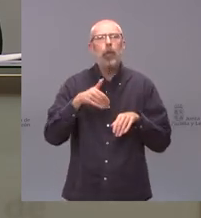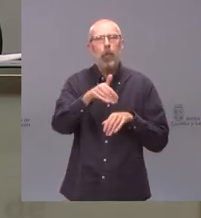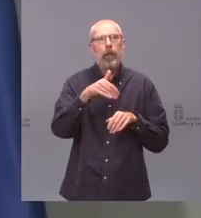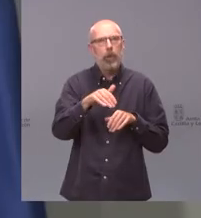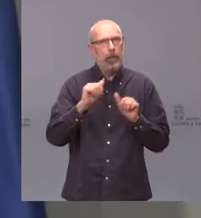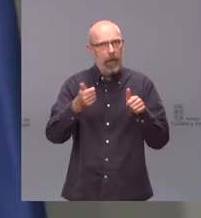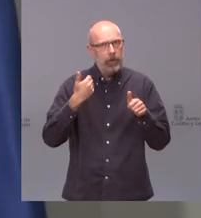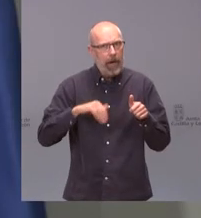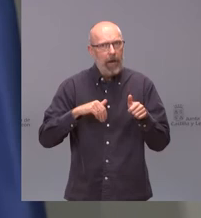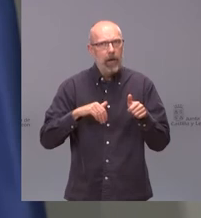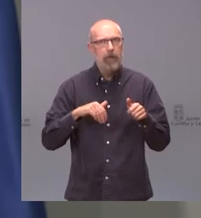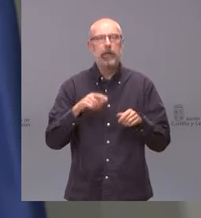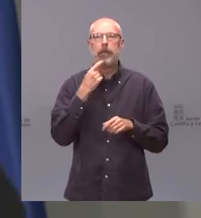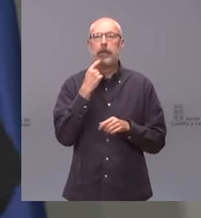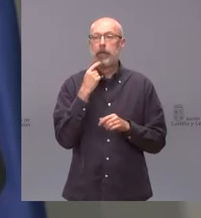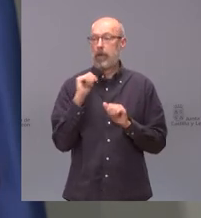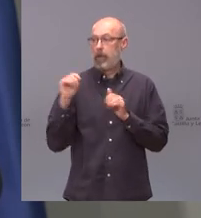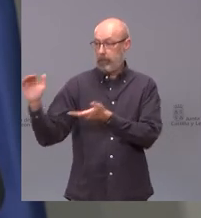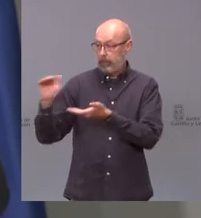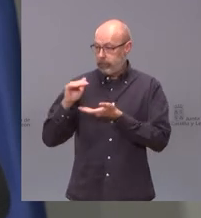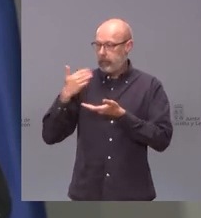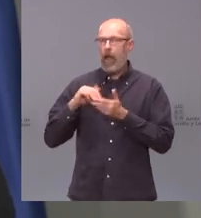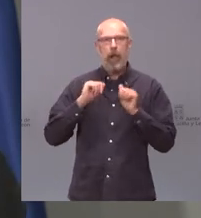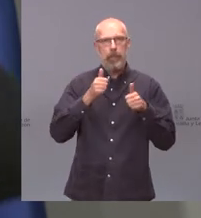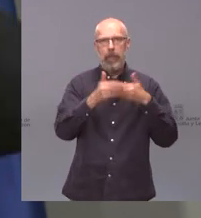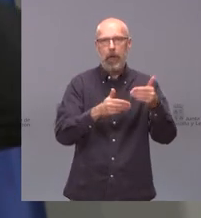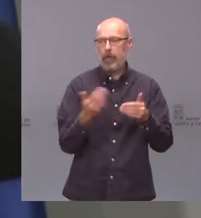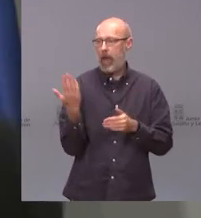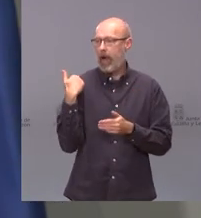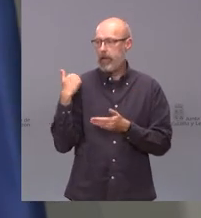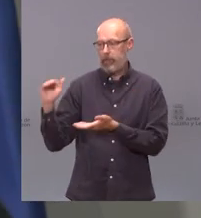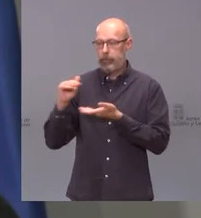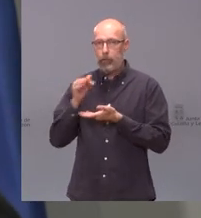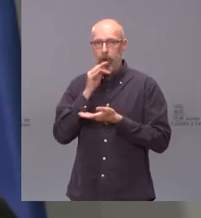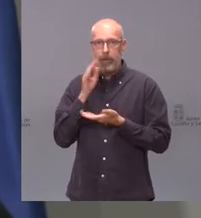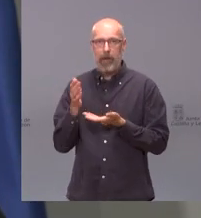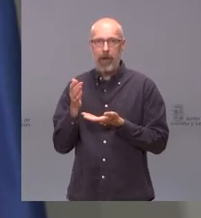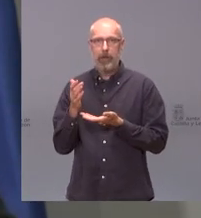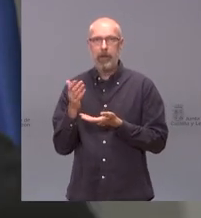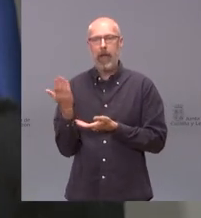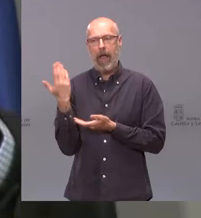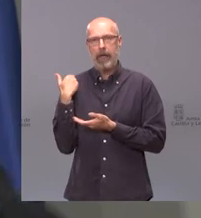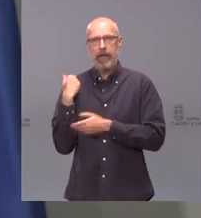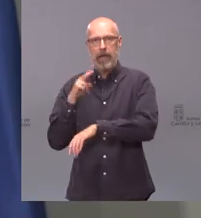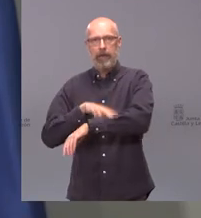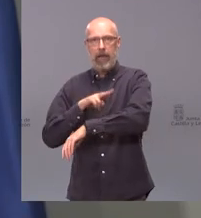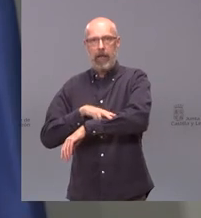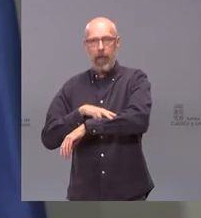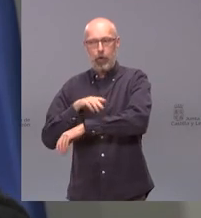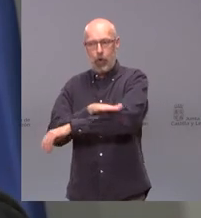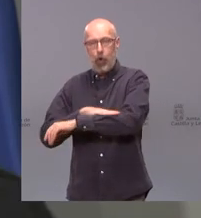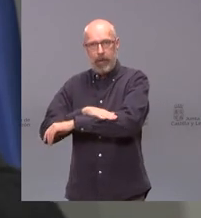En cuanto llegue es que ayer no había llegado es decir que ayer la foto que saca el delegado del gobierno está en Madrid nosotros